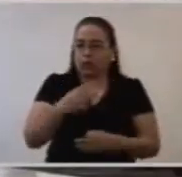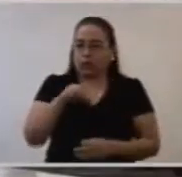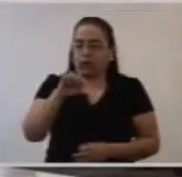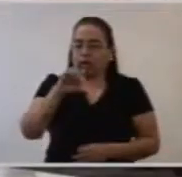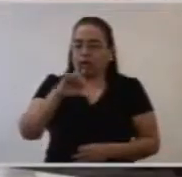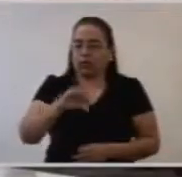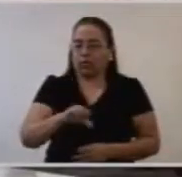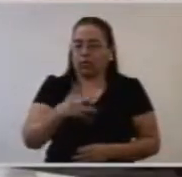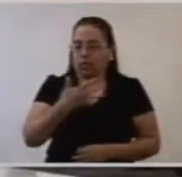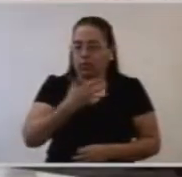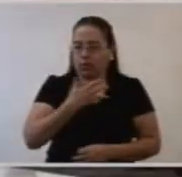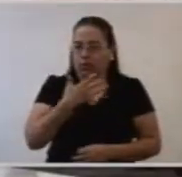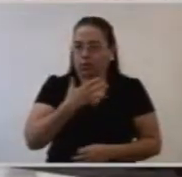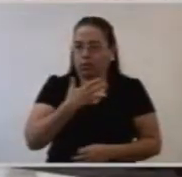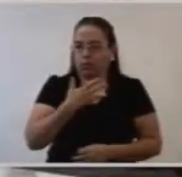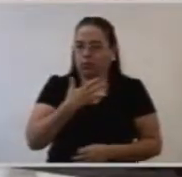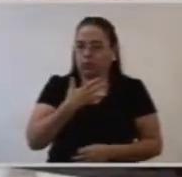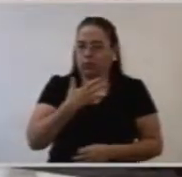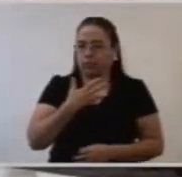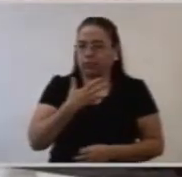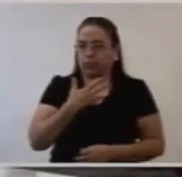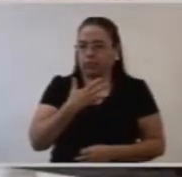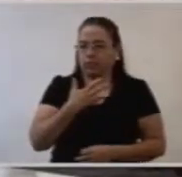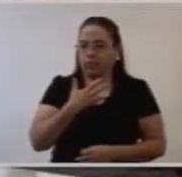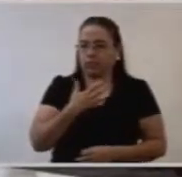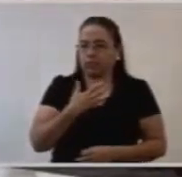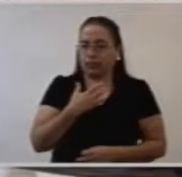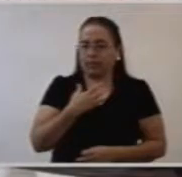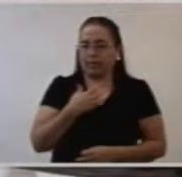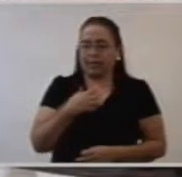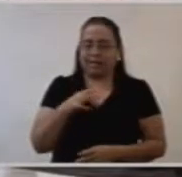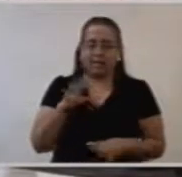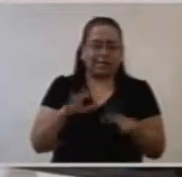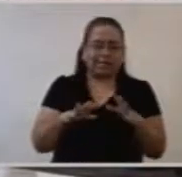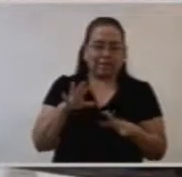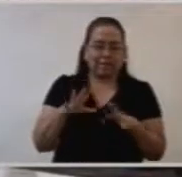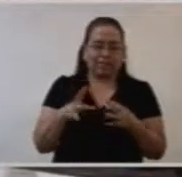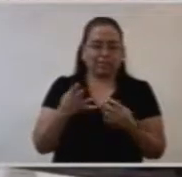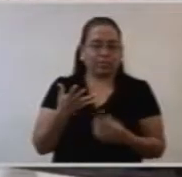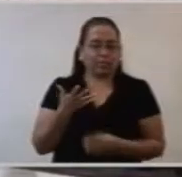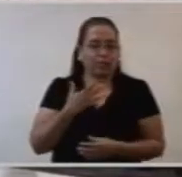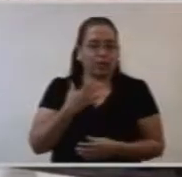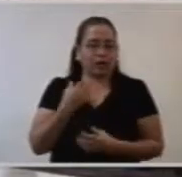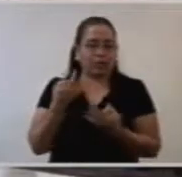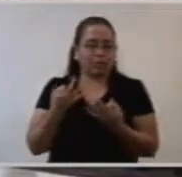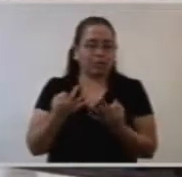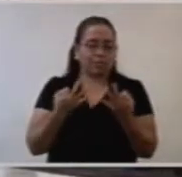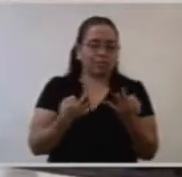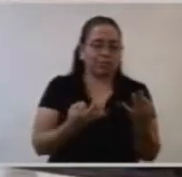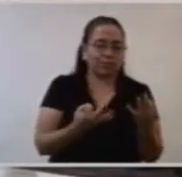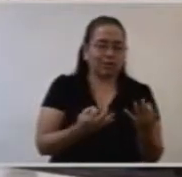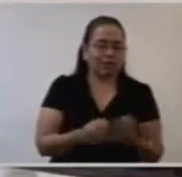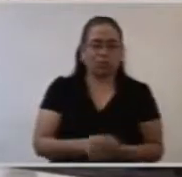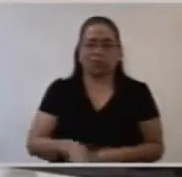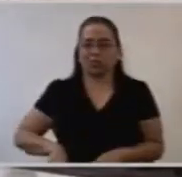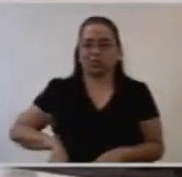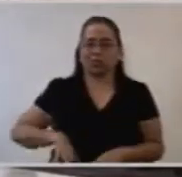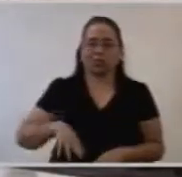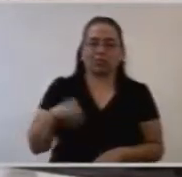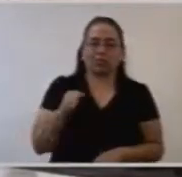camina en la imperfección, en las luchas humanas,